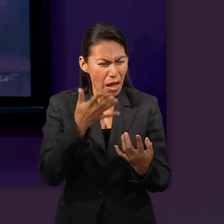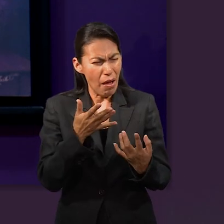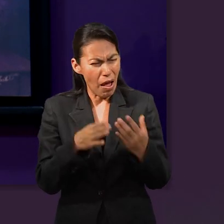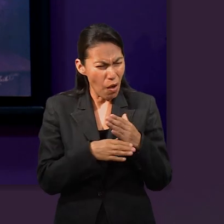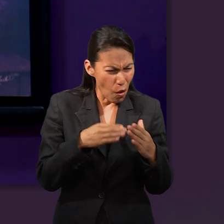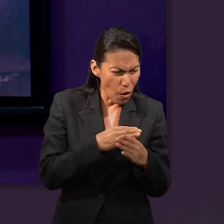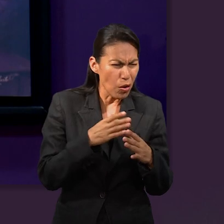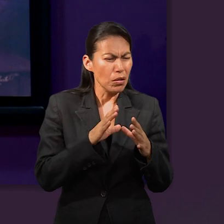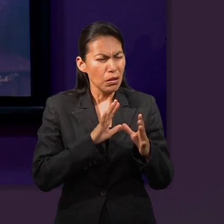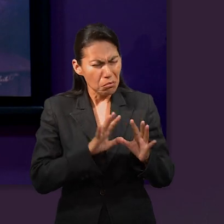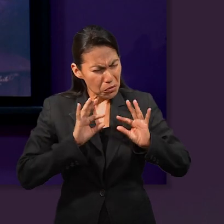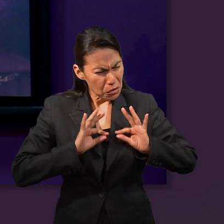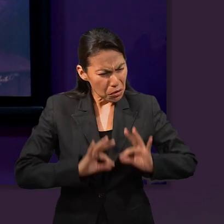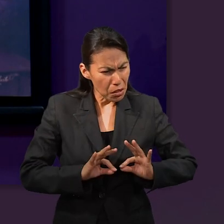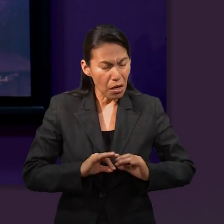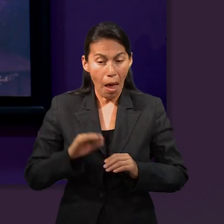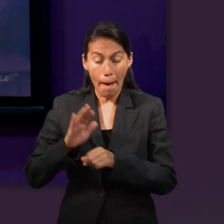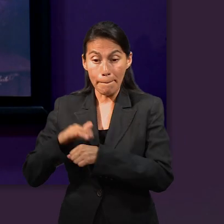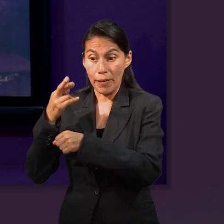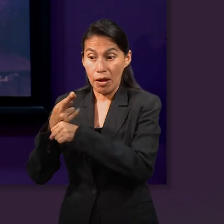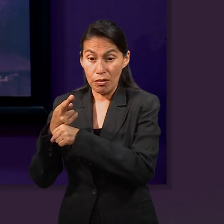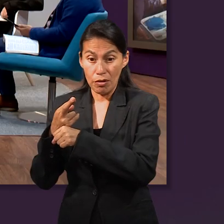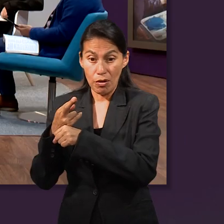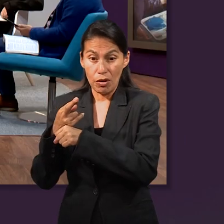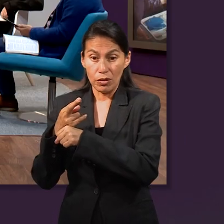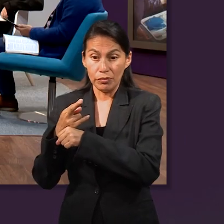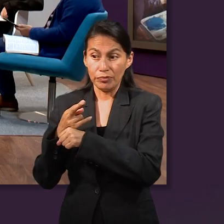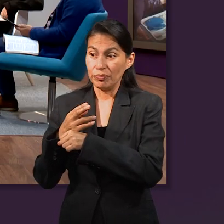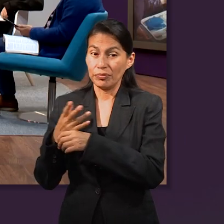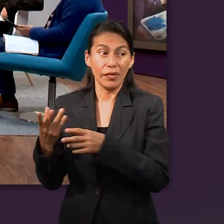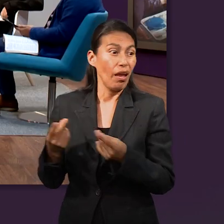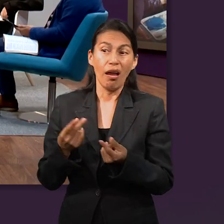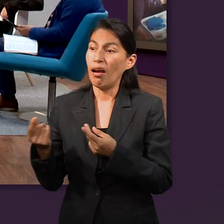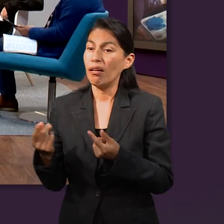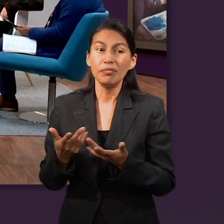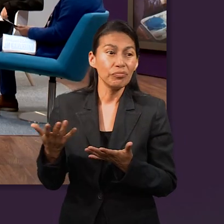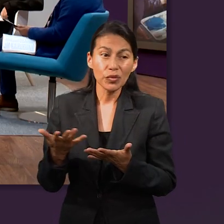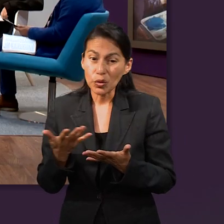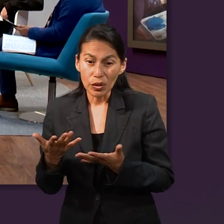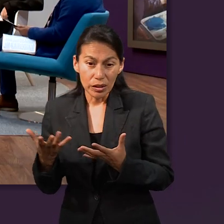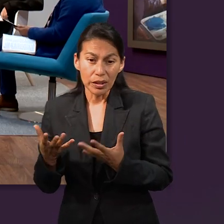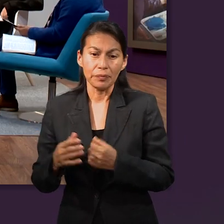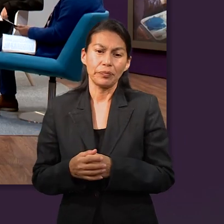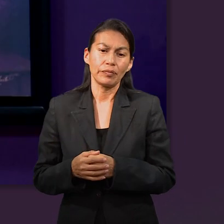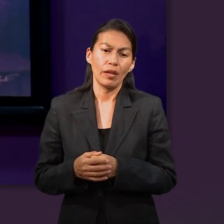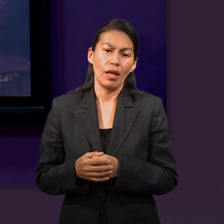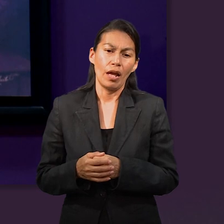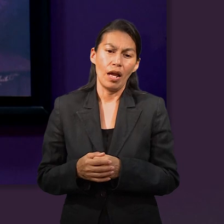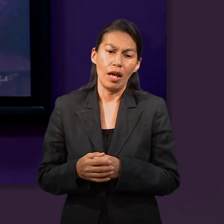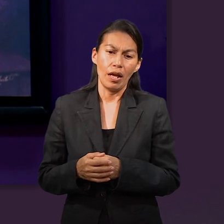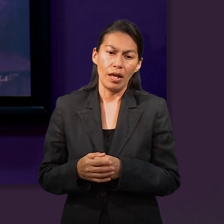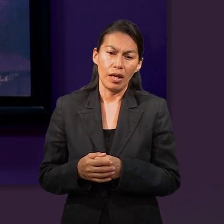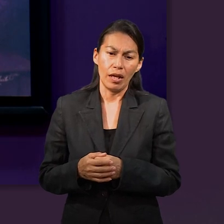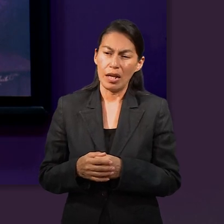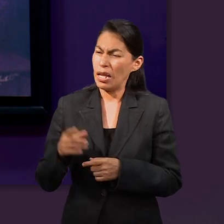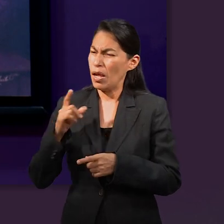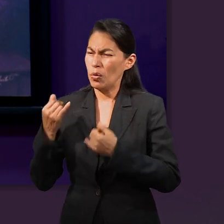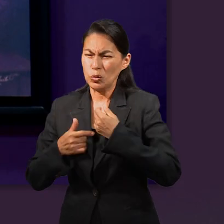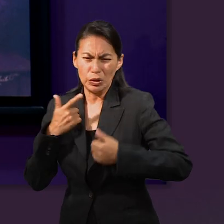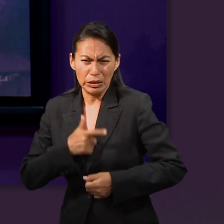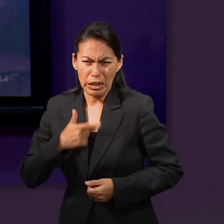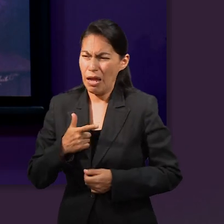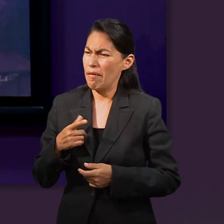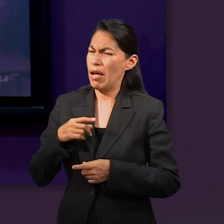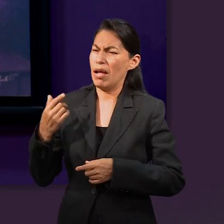Tendía la meditación, un espíritu pasible, y el otro, la casa, ya desde los oficios que adquirieron, la